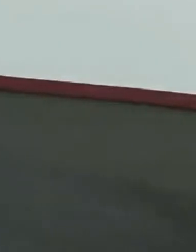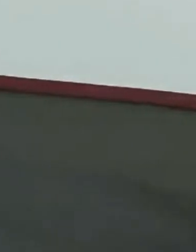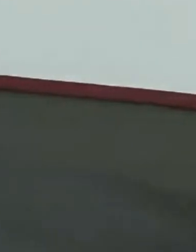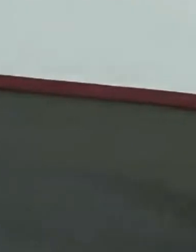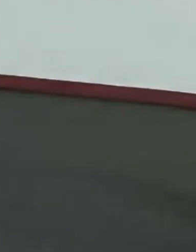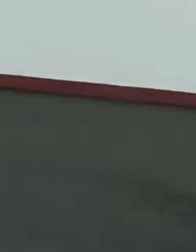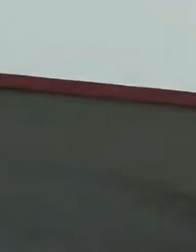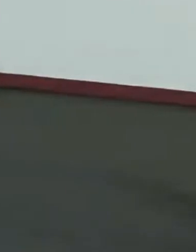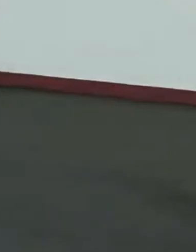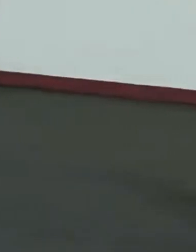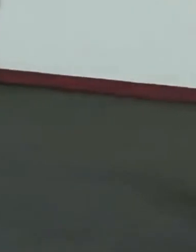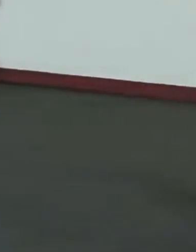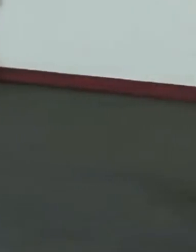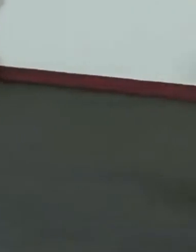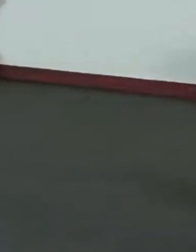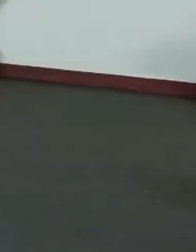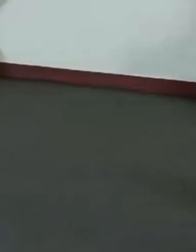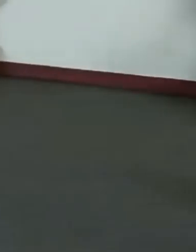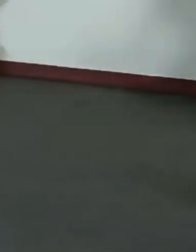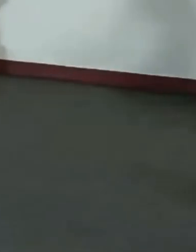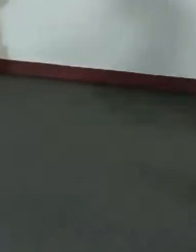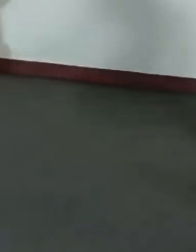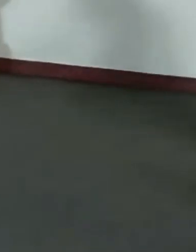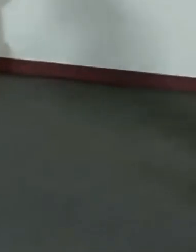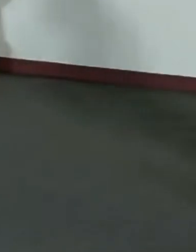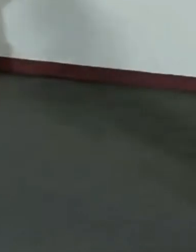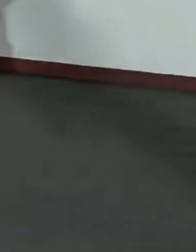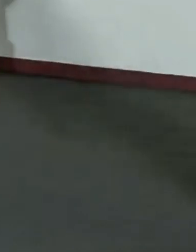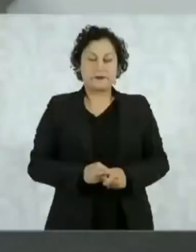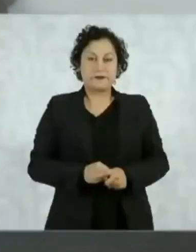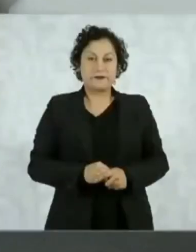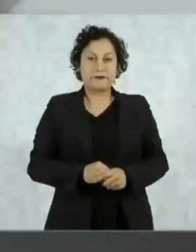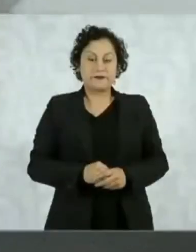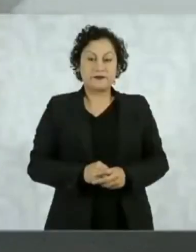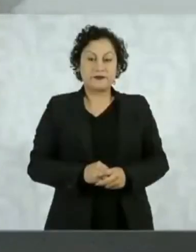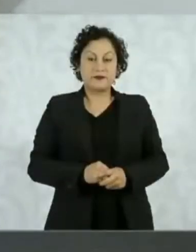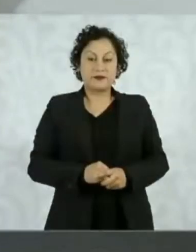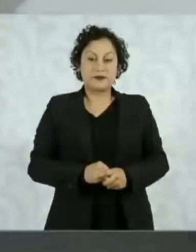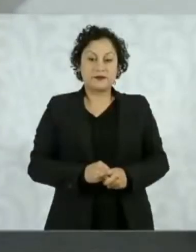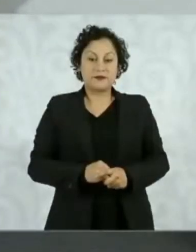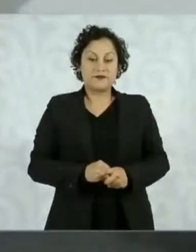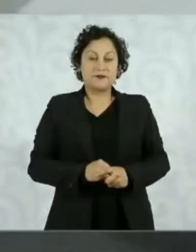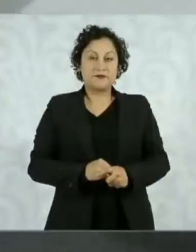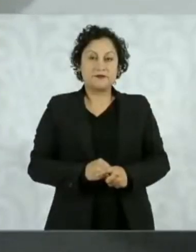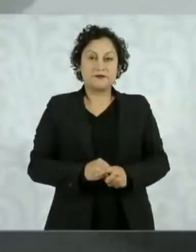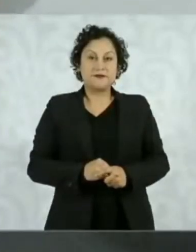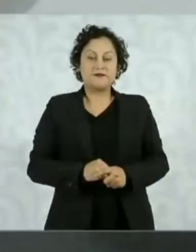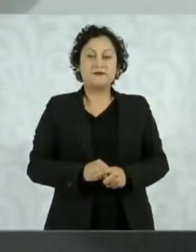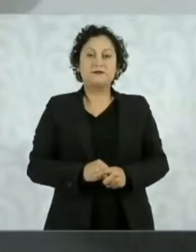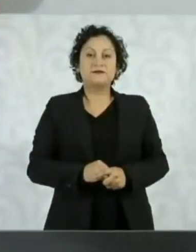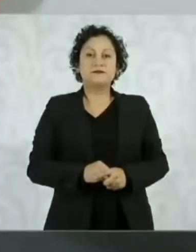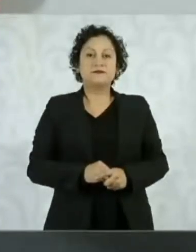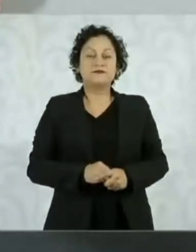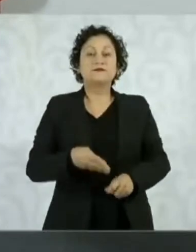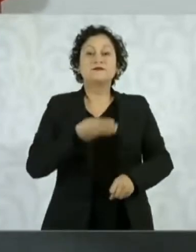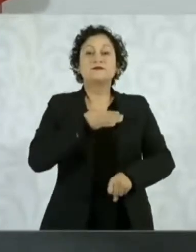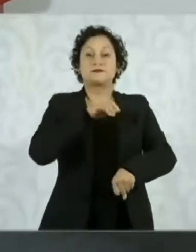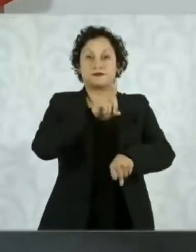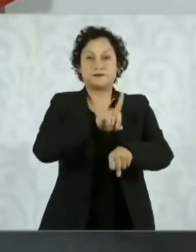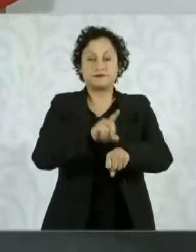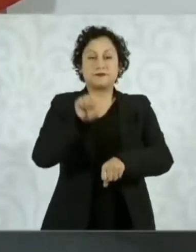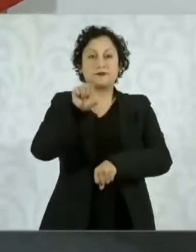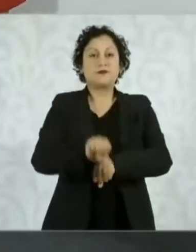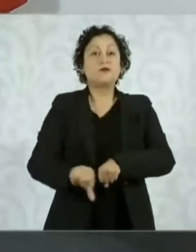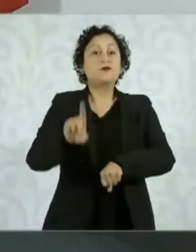Buenos días, hoy vamos a presentar dos